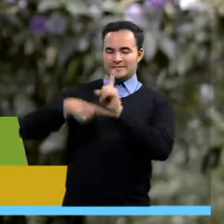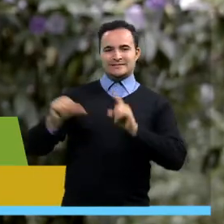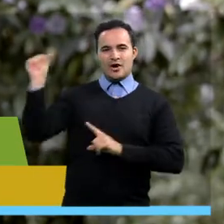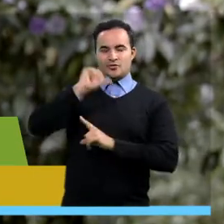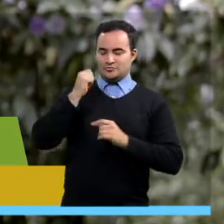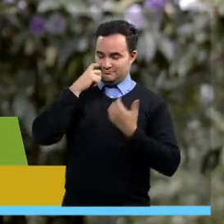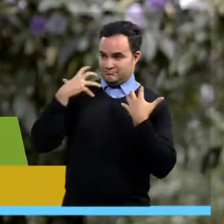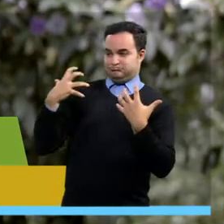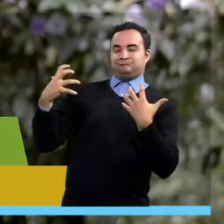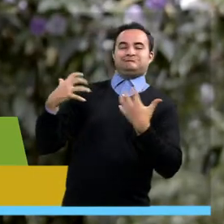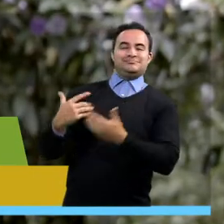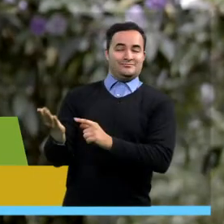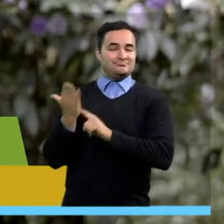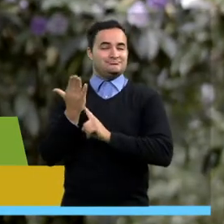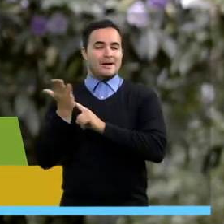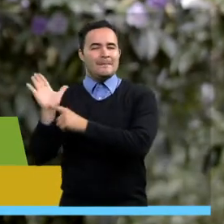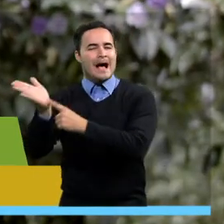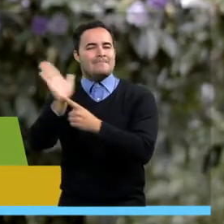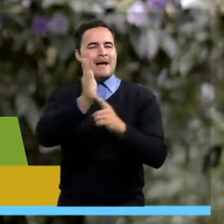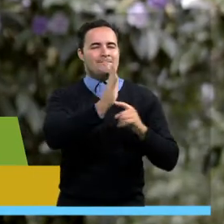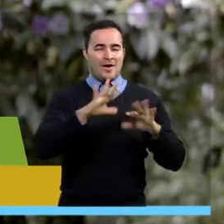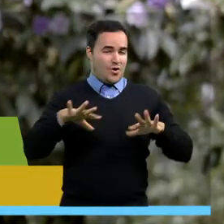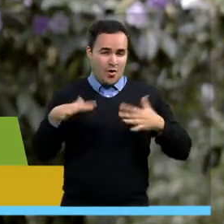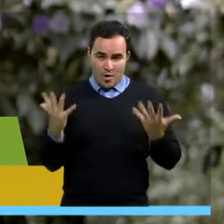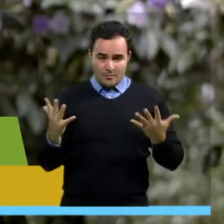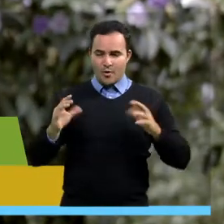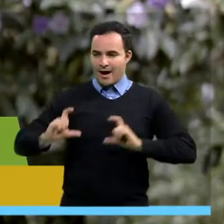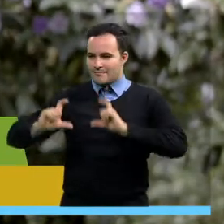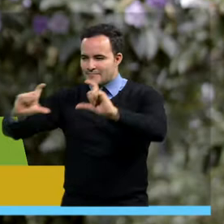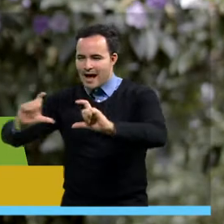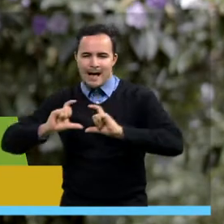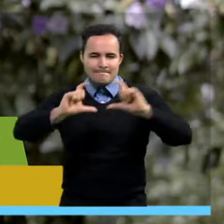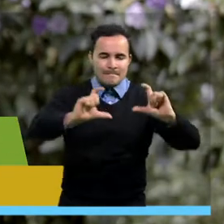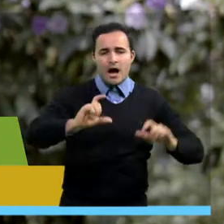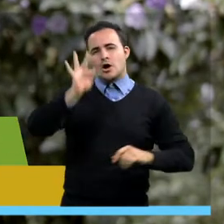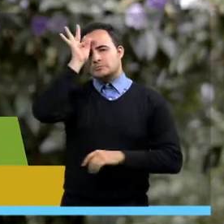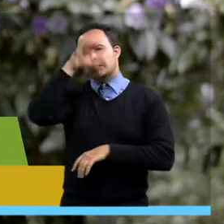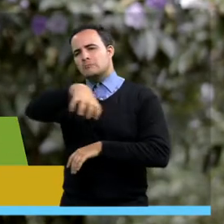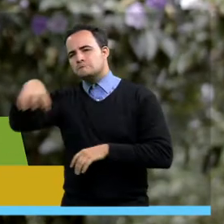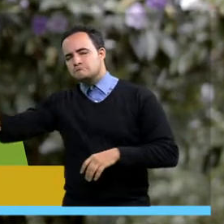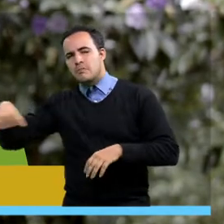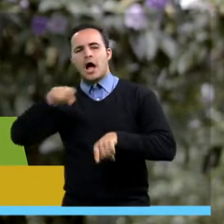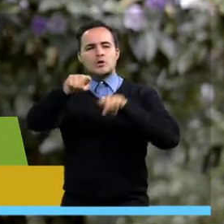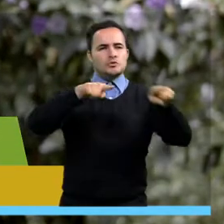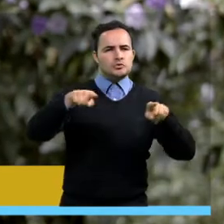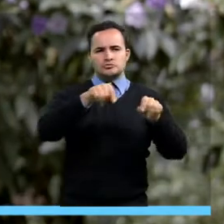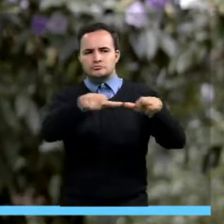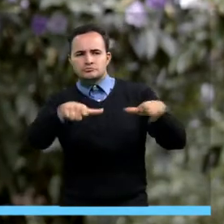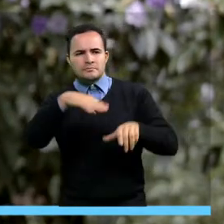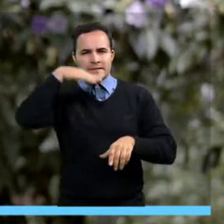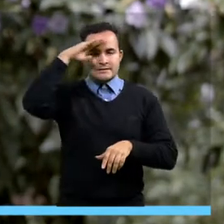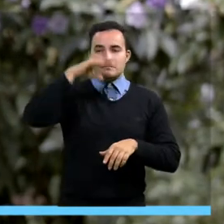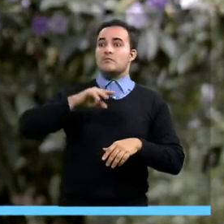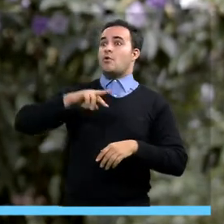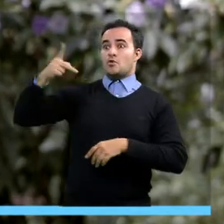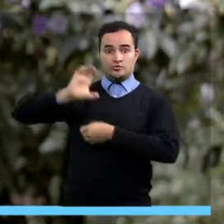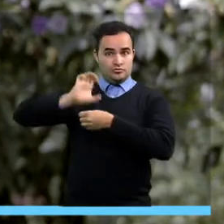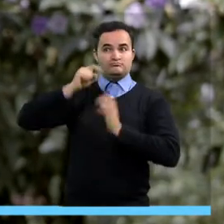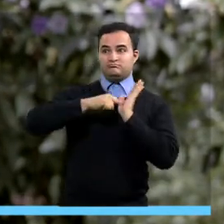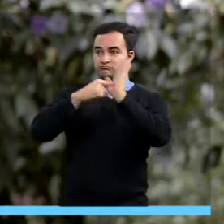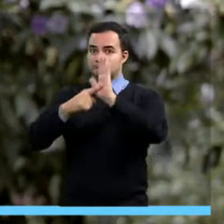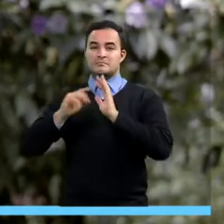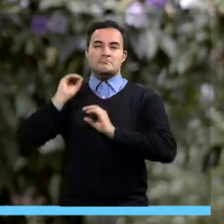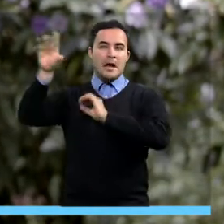las protagonistas en agosto gracias a un desfile de silletas que recorrerá las clínicas y hospitales de Medellín y varias ciudades del país.